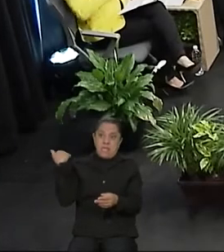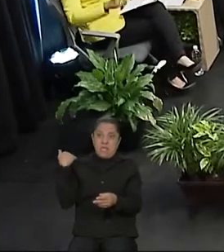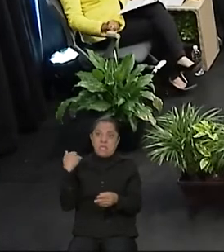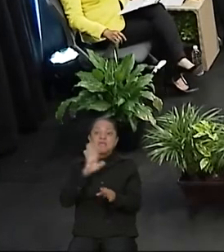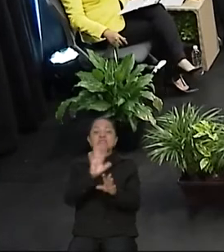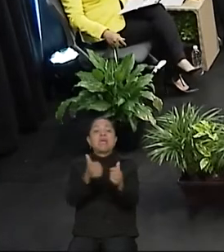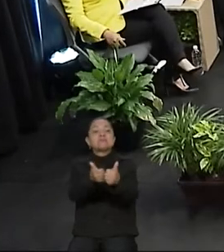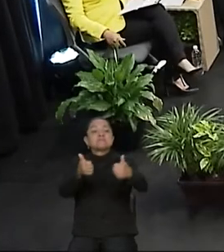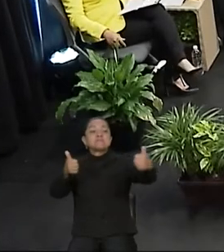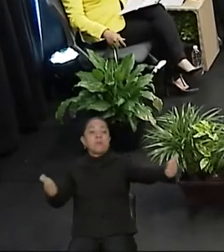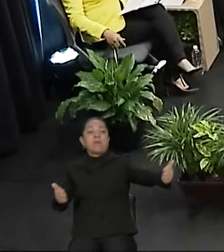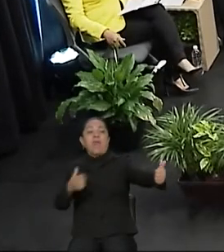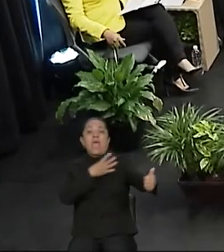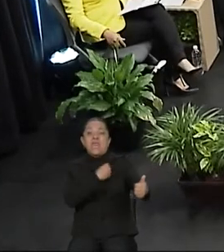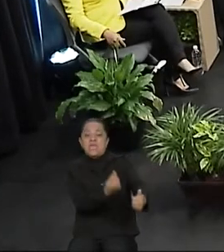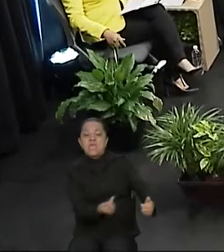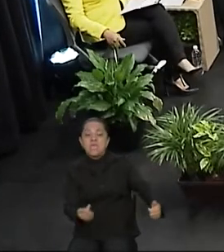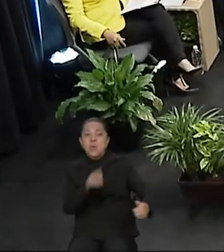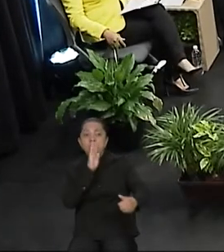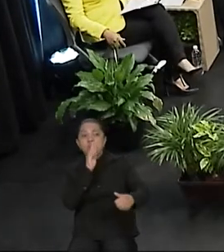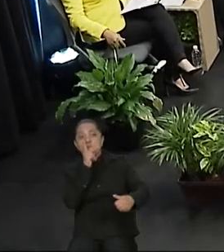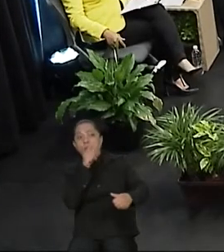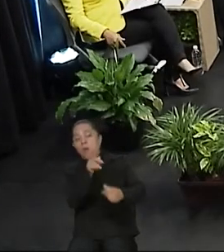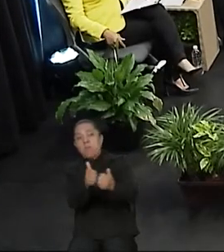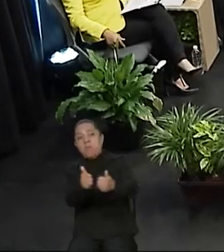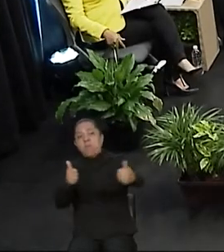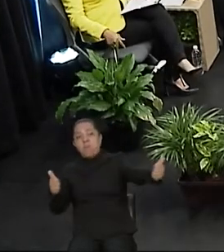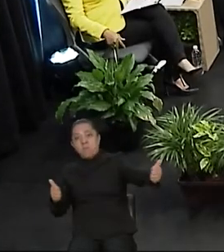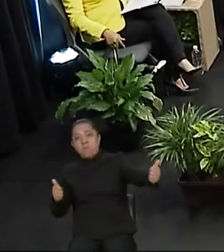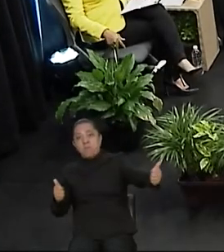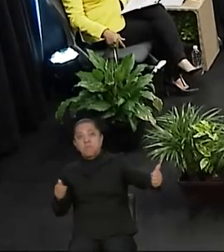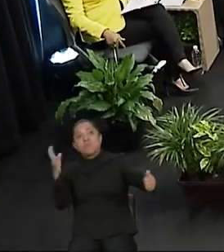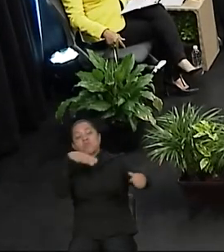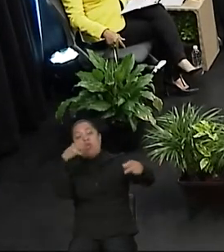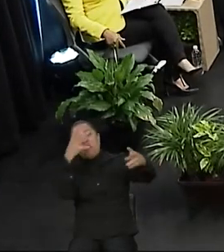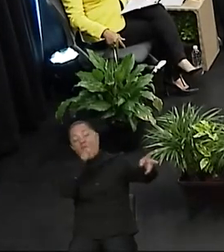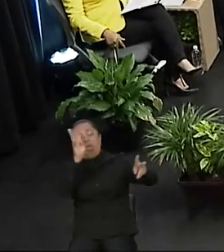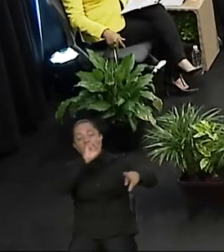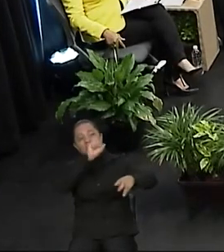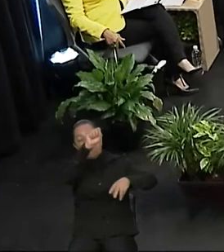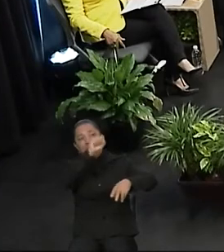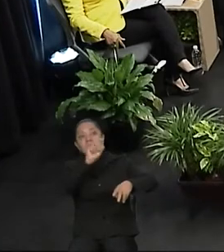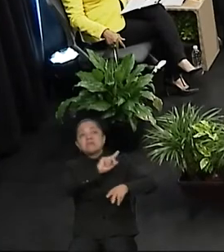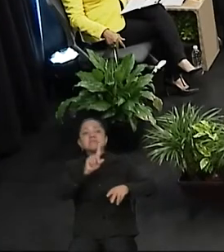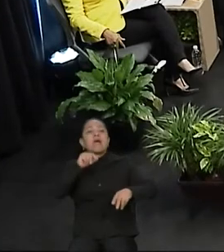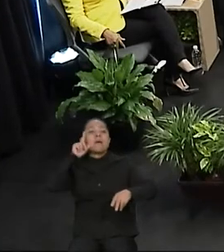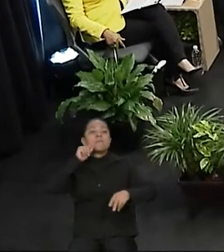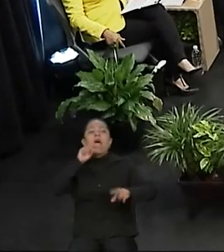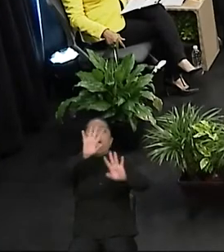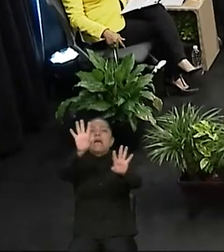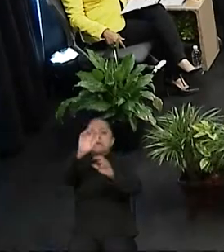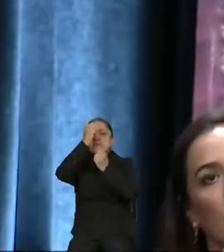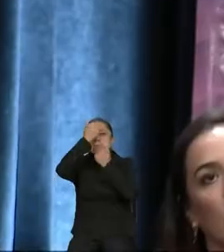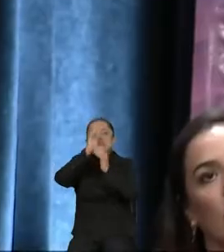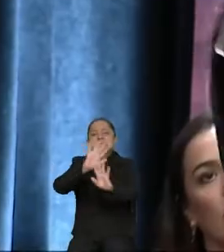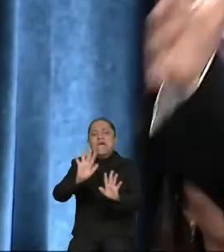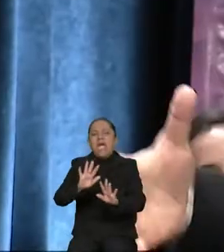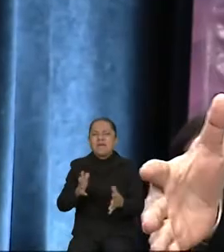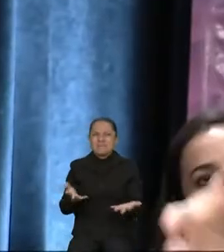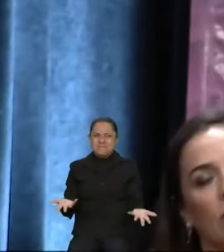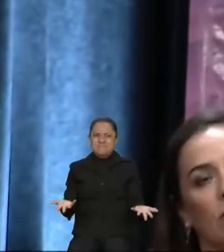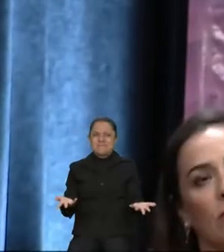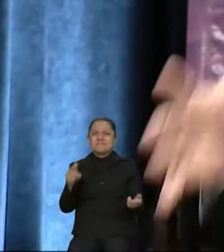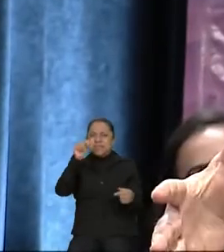Y todos nos ponen así. Recuperemos nuestra dignidad como país, defendiendo nuestra soberanía. Y